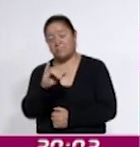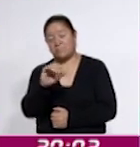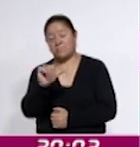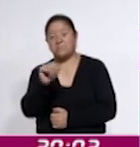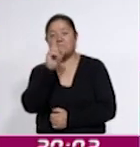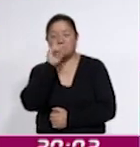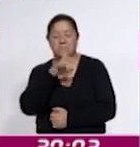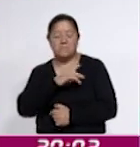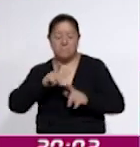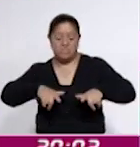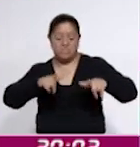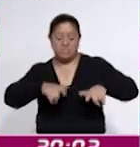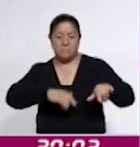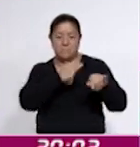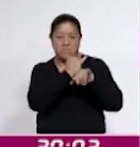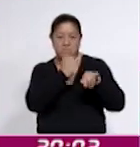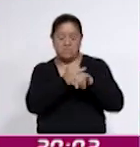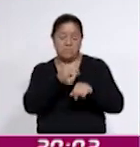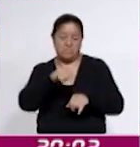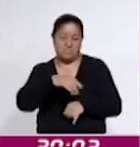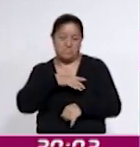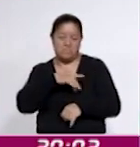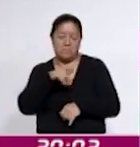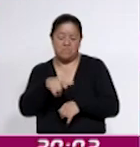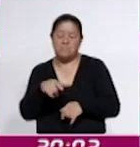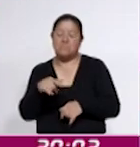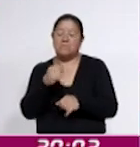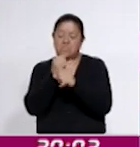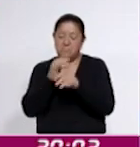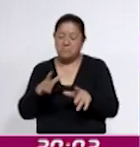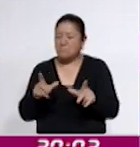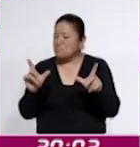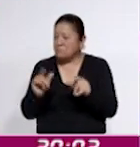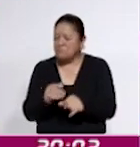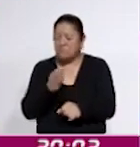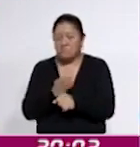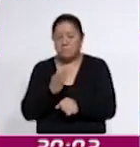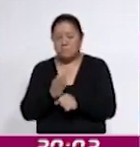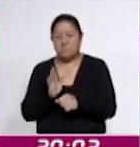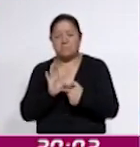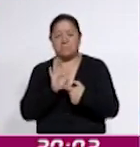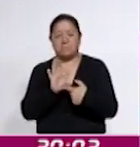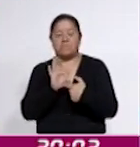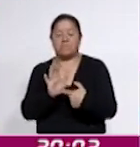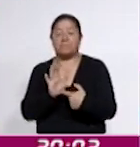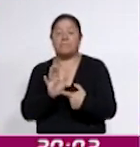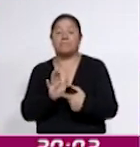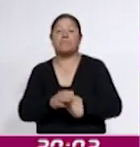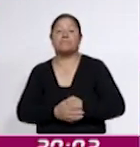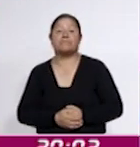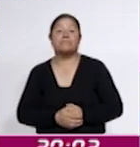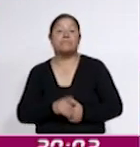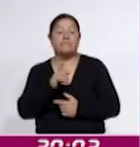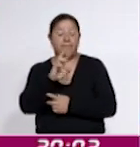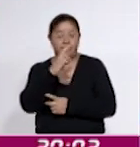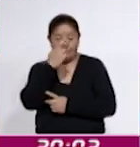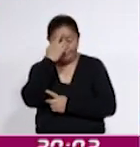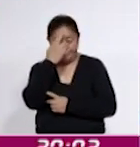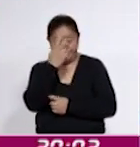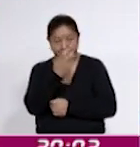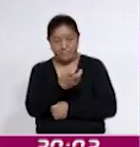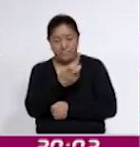de nuestro portal. Puede tener un resumen de lo que aquí le presentamos y recuerde que